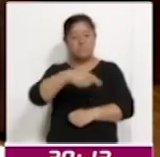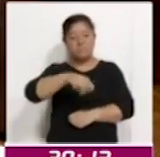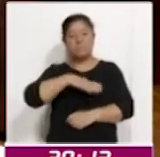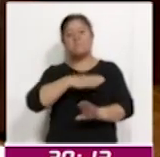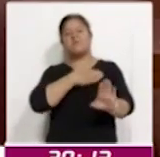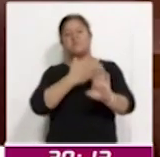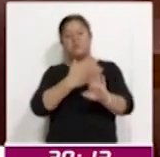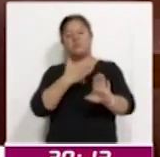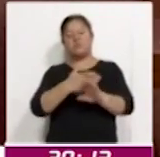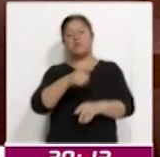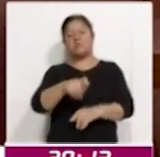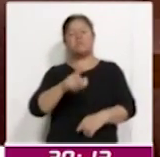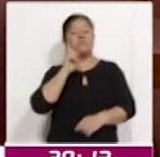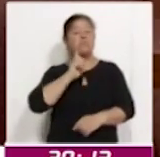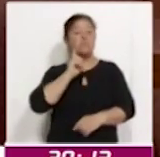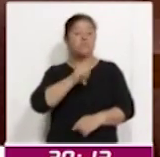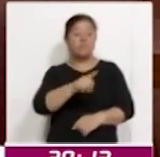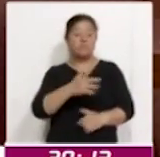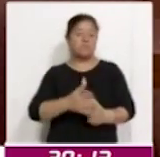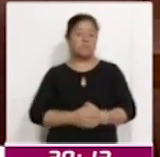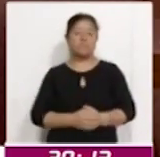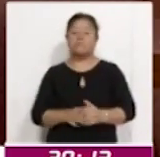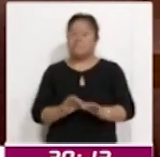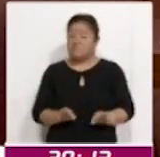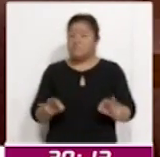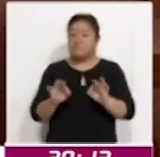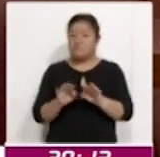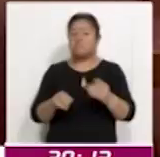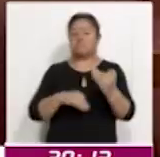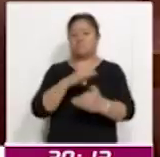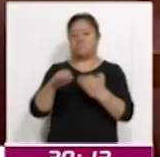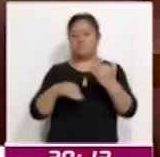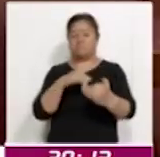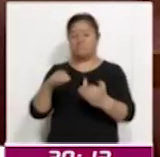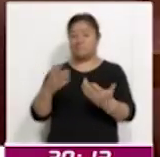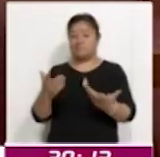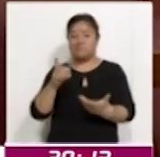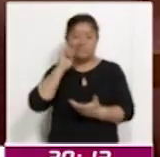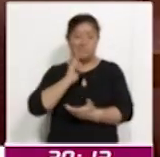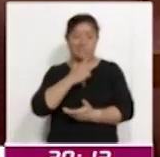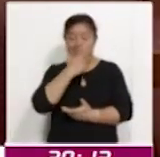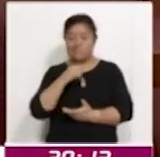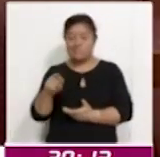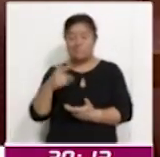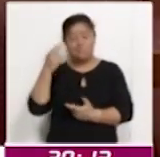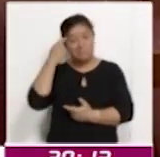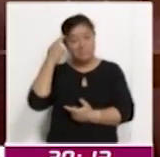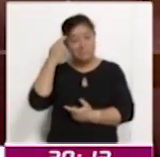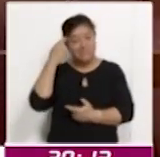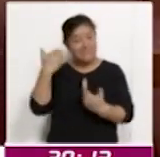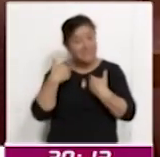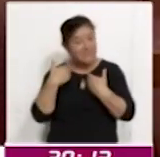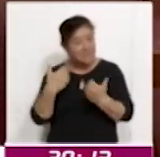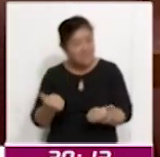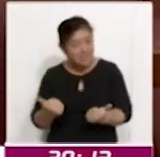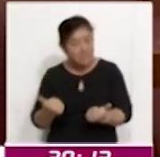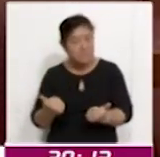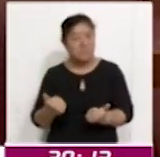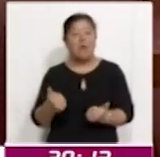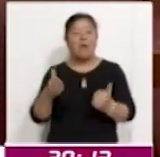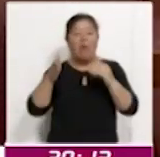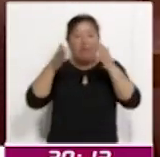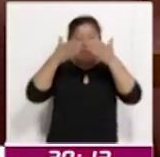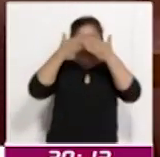vivencian las mujeres, es importante que todas y todos estemos conscientes, visibilicemos y participemos para estar en,